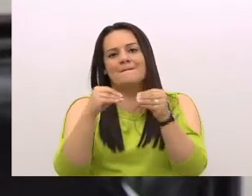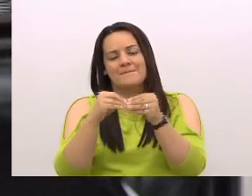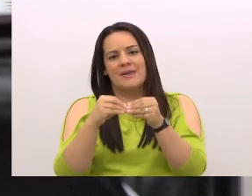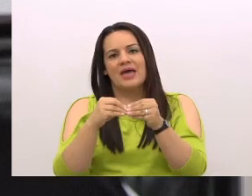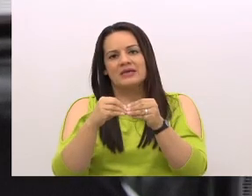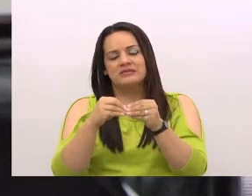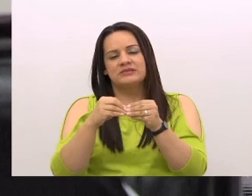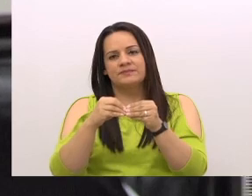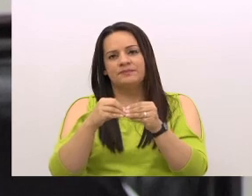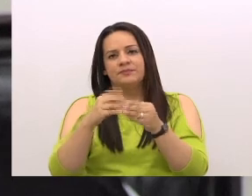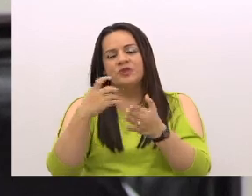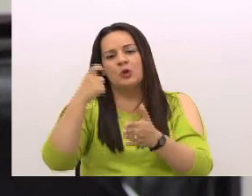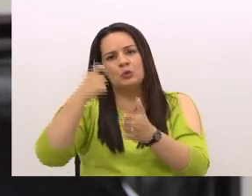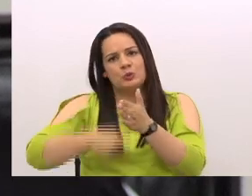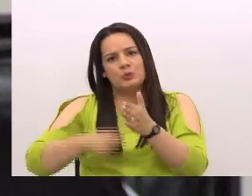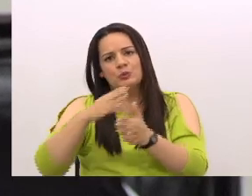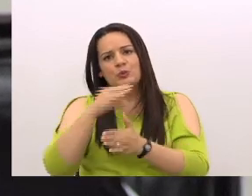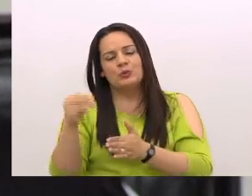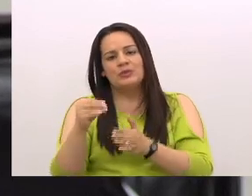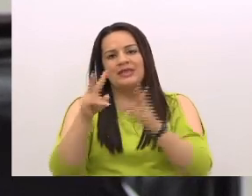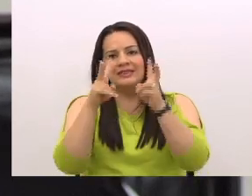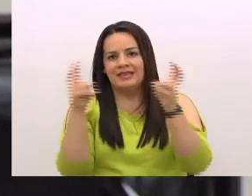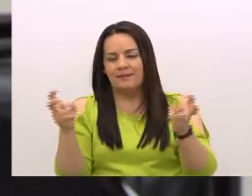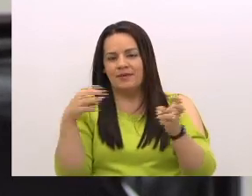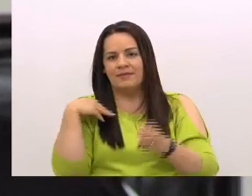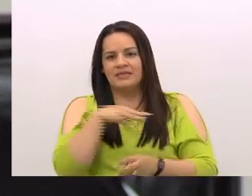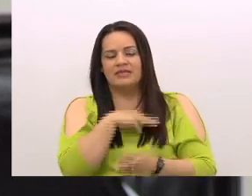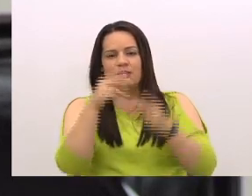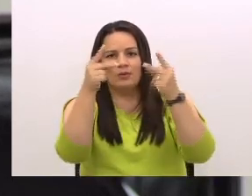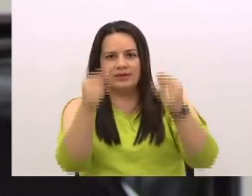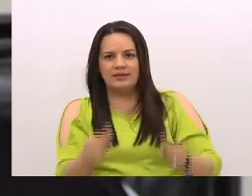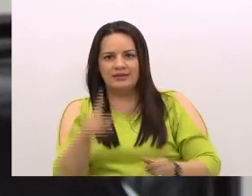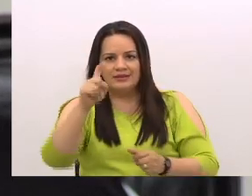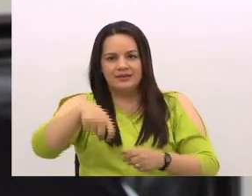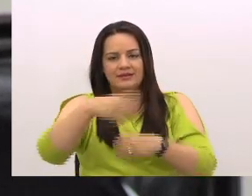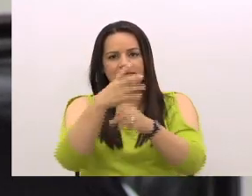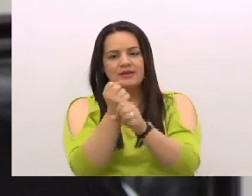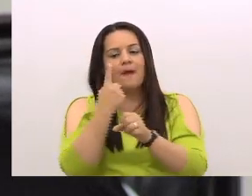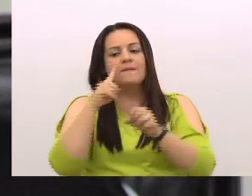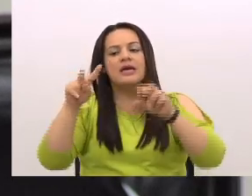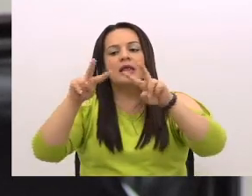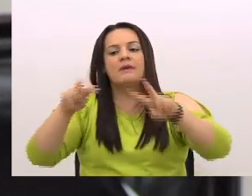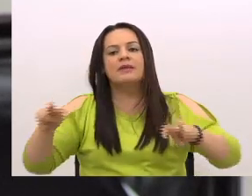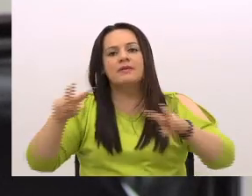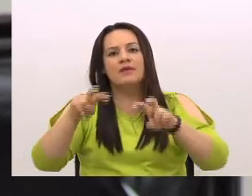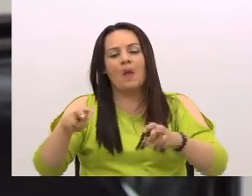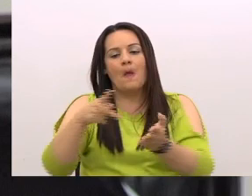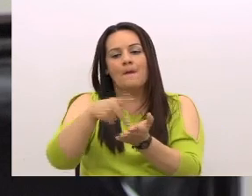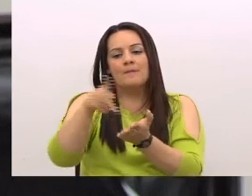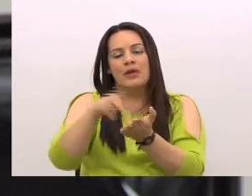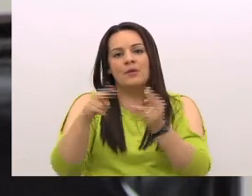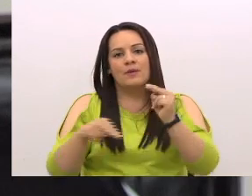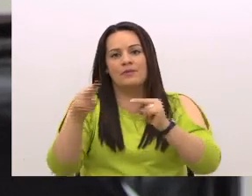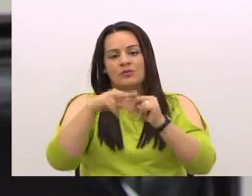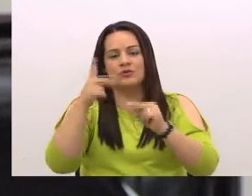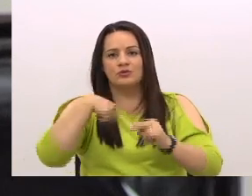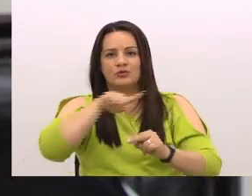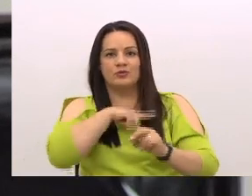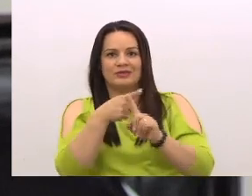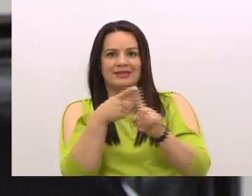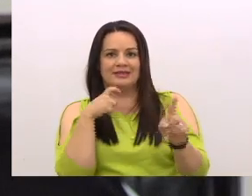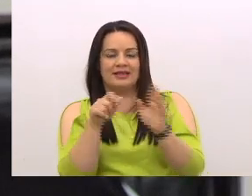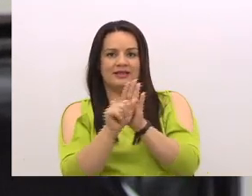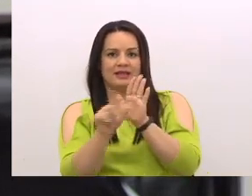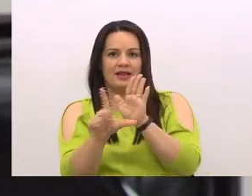temas de lo que el Ministerio de Hacienda tiene que hacer para verificación de los pagos de impuestos, pero también nosotros desde la Asamblea Legislativa